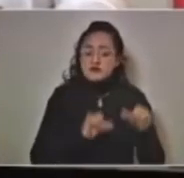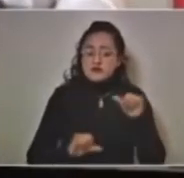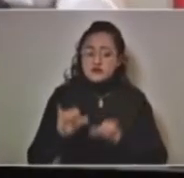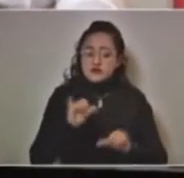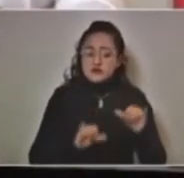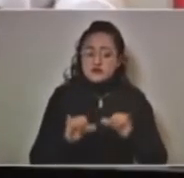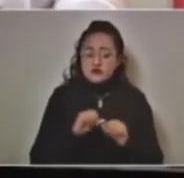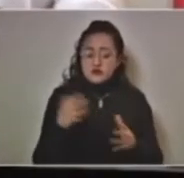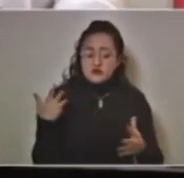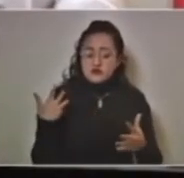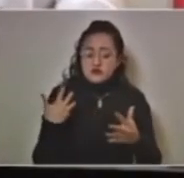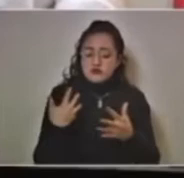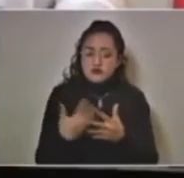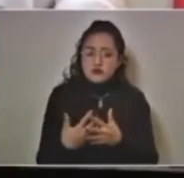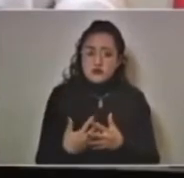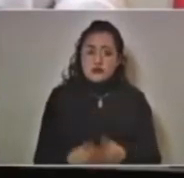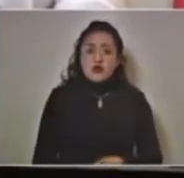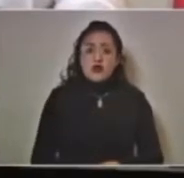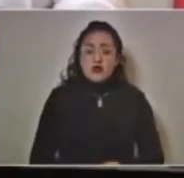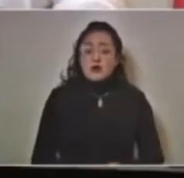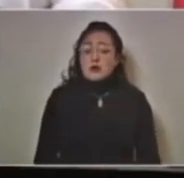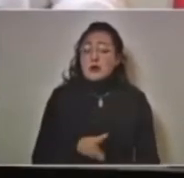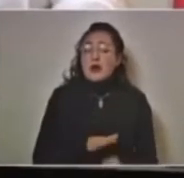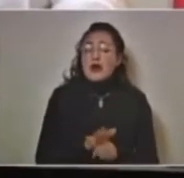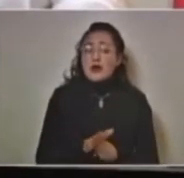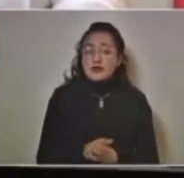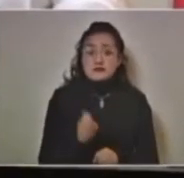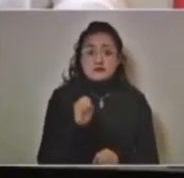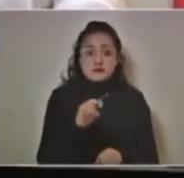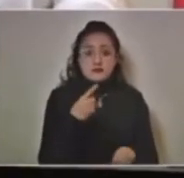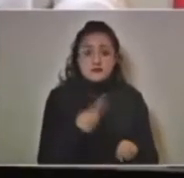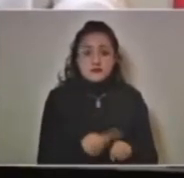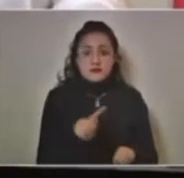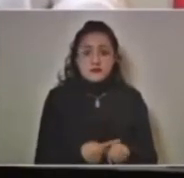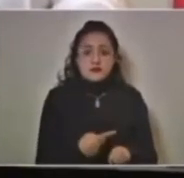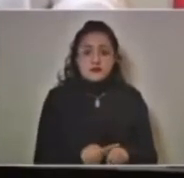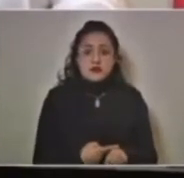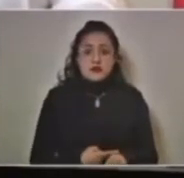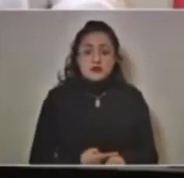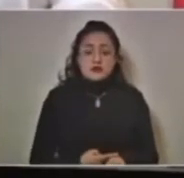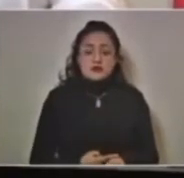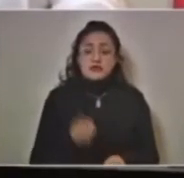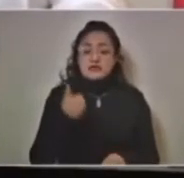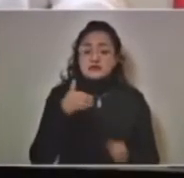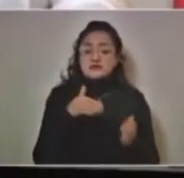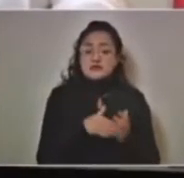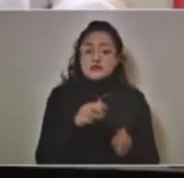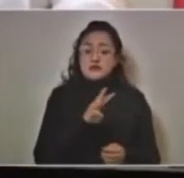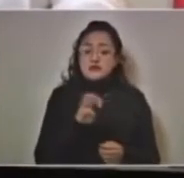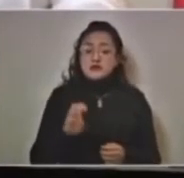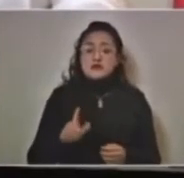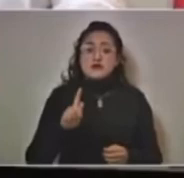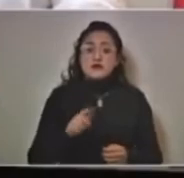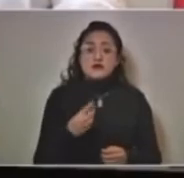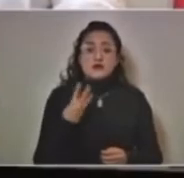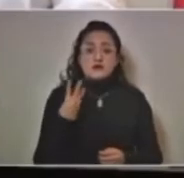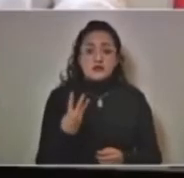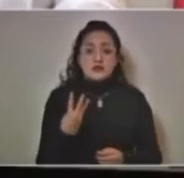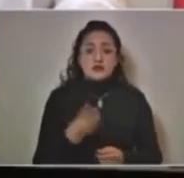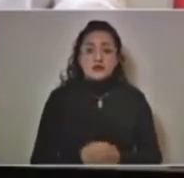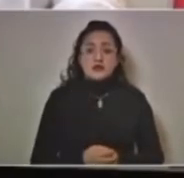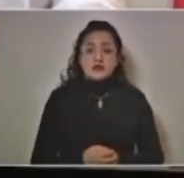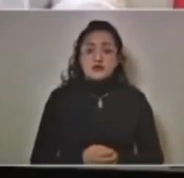dentro de las cuales los resultados positivos son seis mil trescientos setenta y tres